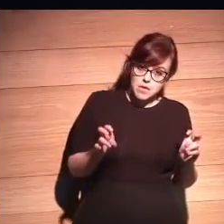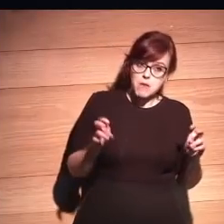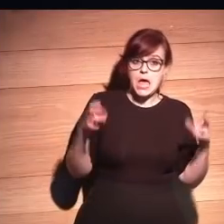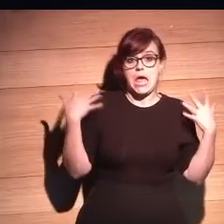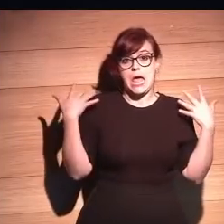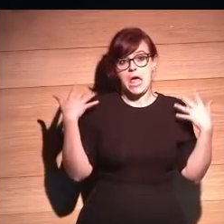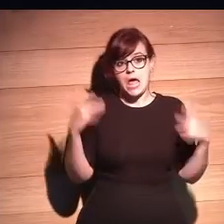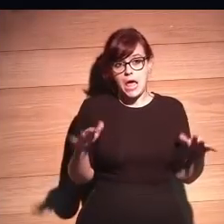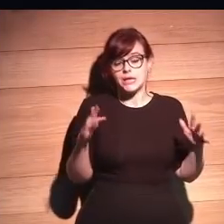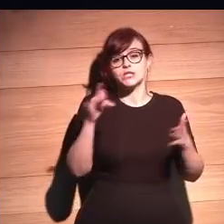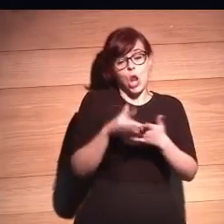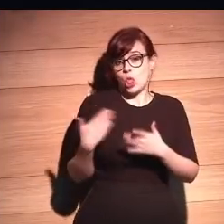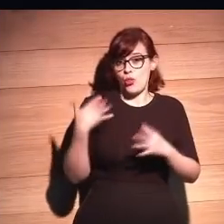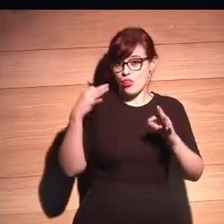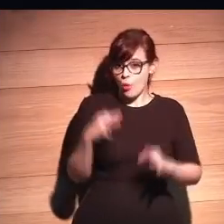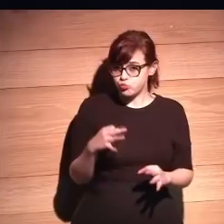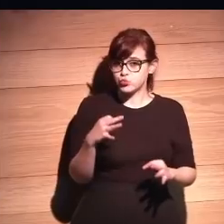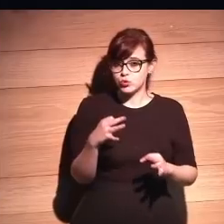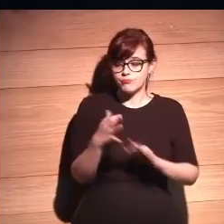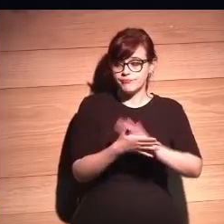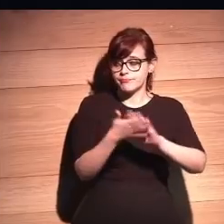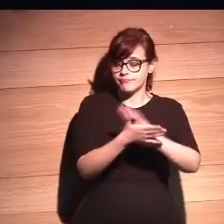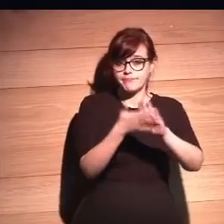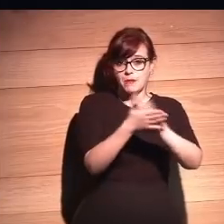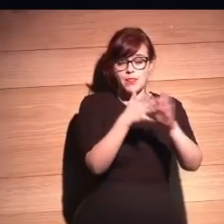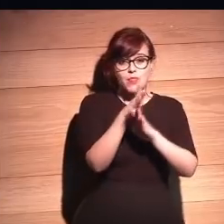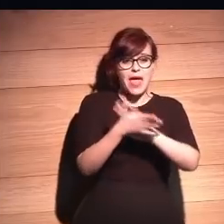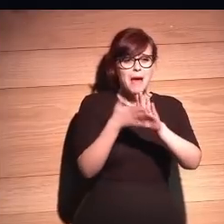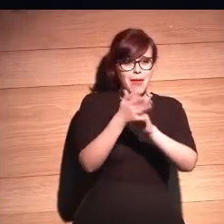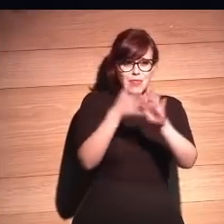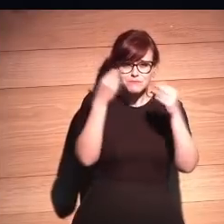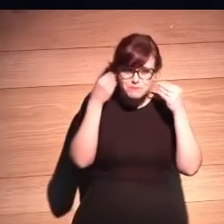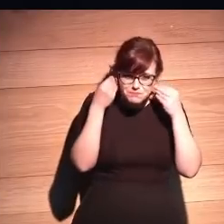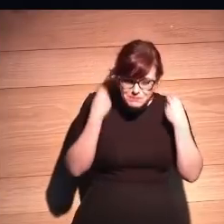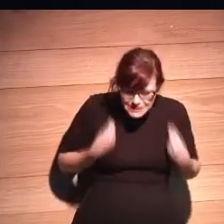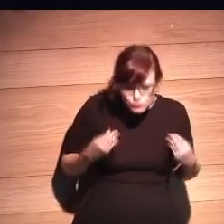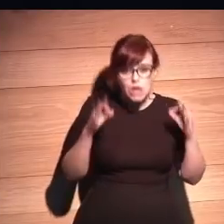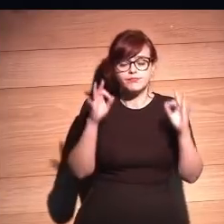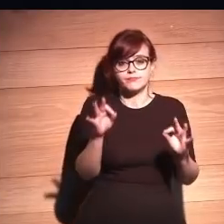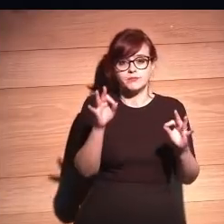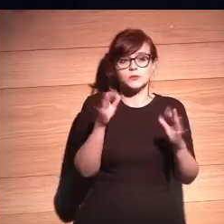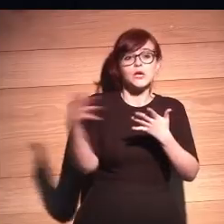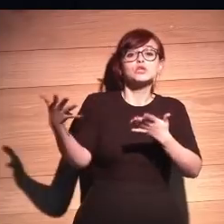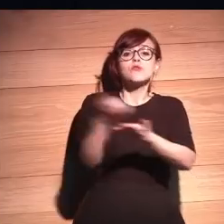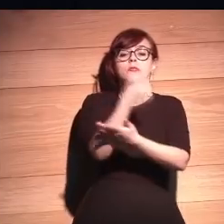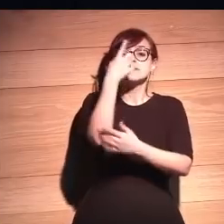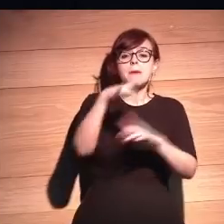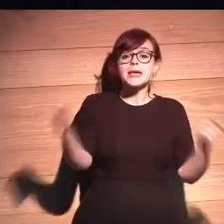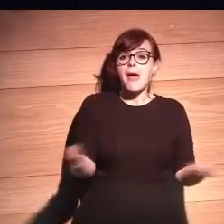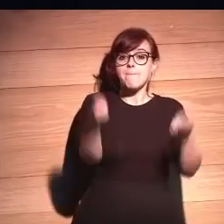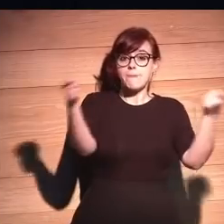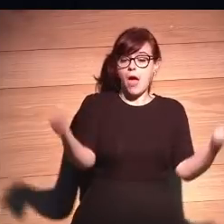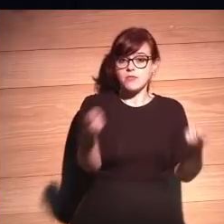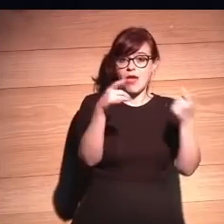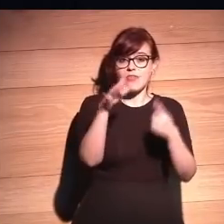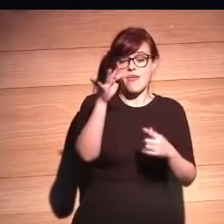candente. Es que el otro día estuve en un sitio donde hablamos exactamente de esto. Primero, que todo el mundo sepa que las campañas